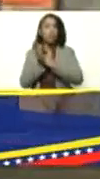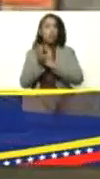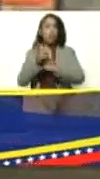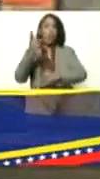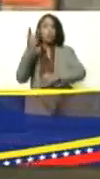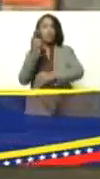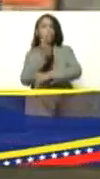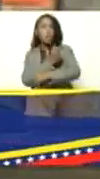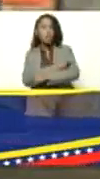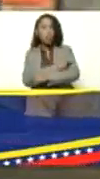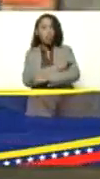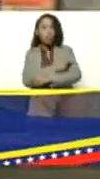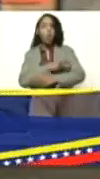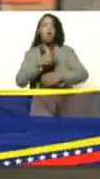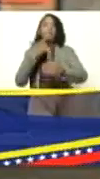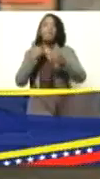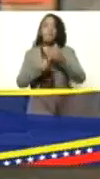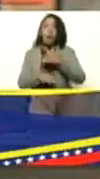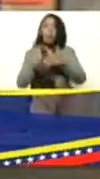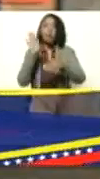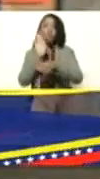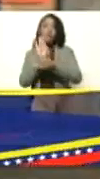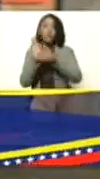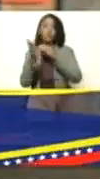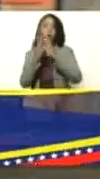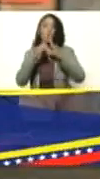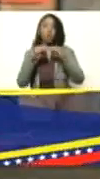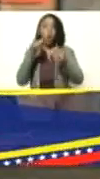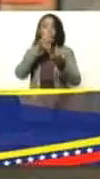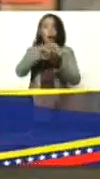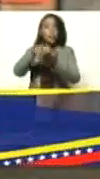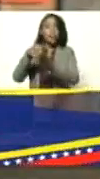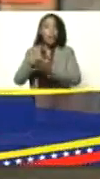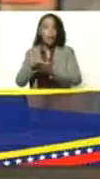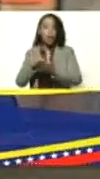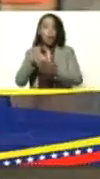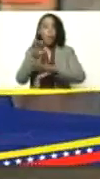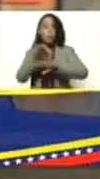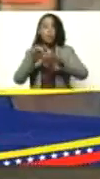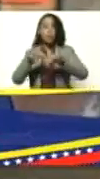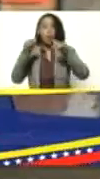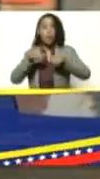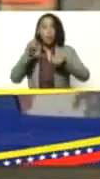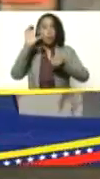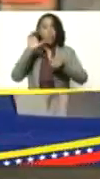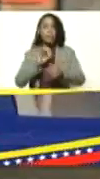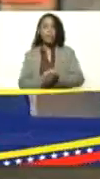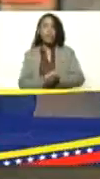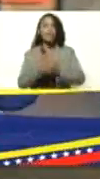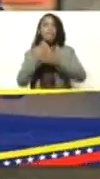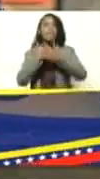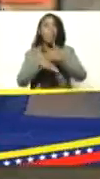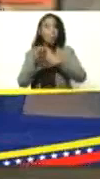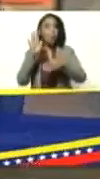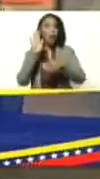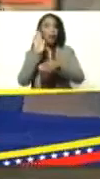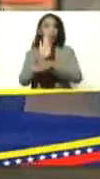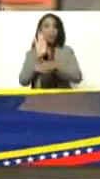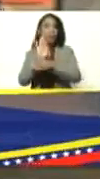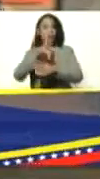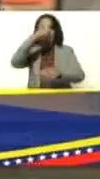vacunación vamos a mantener los cuidados en todos los estados y municipios del país y vamos a mantener el